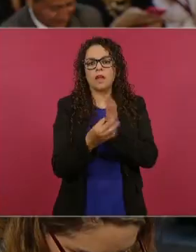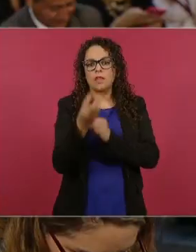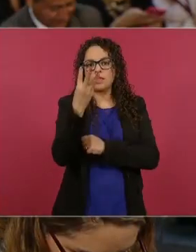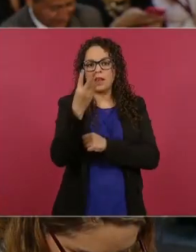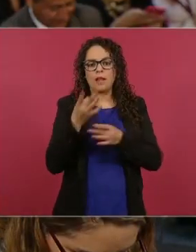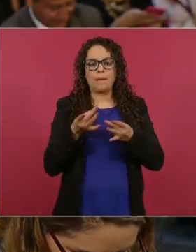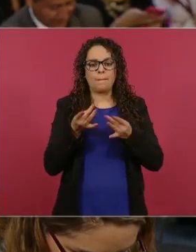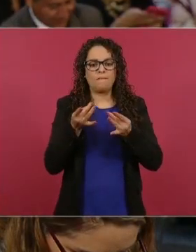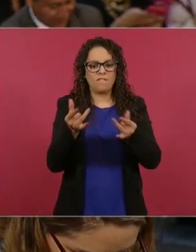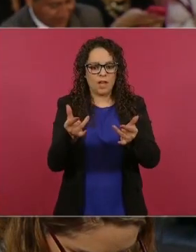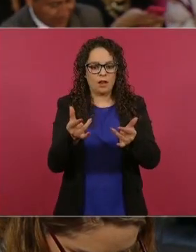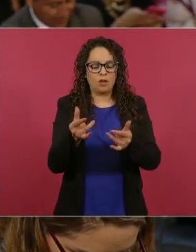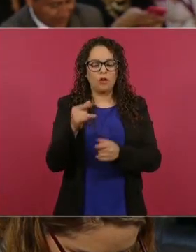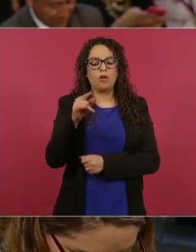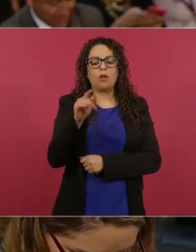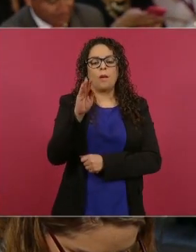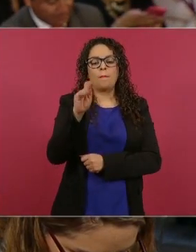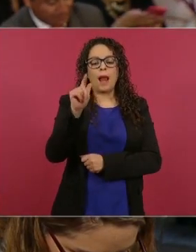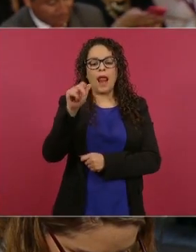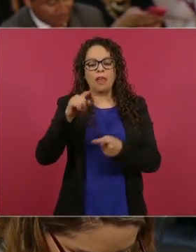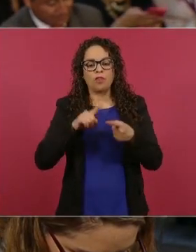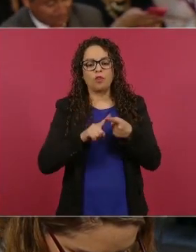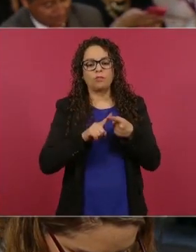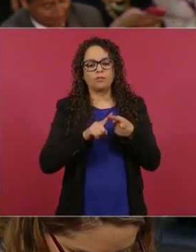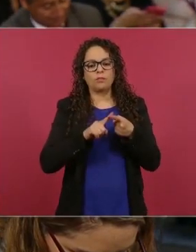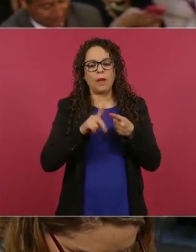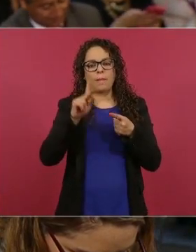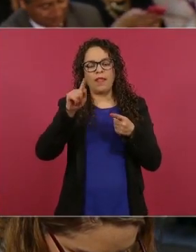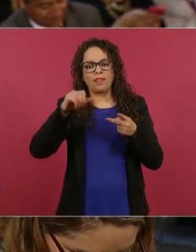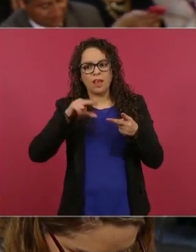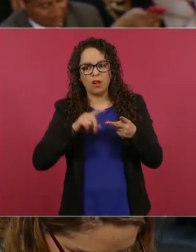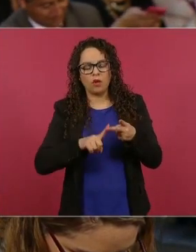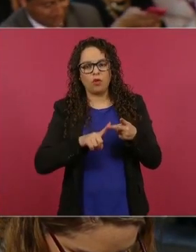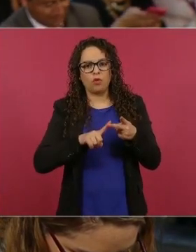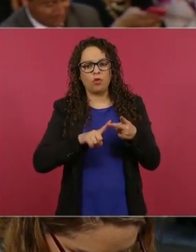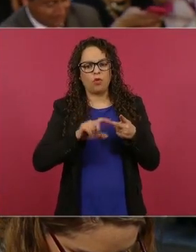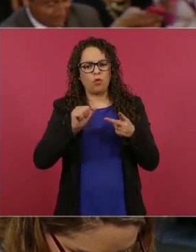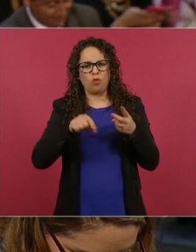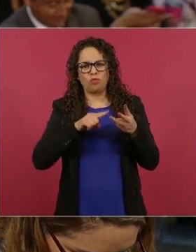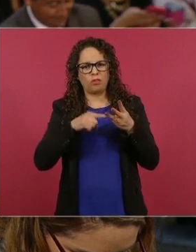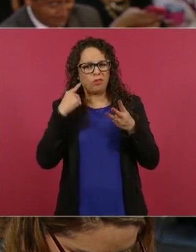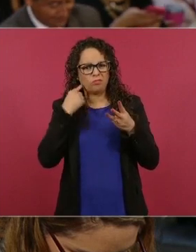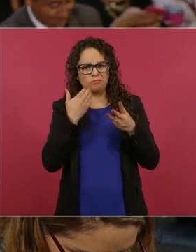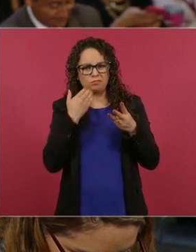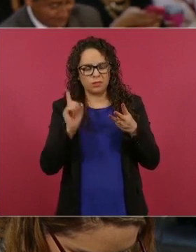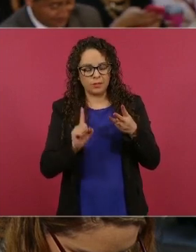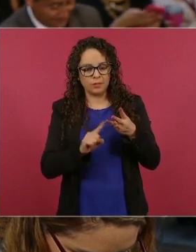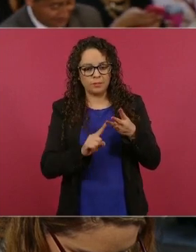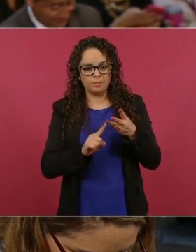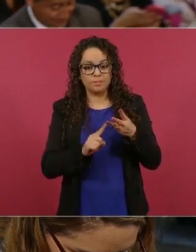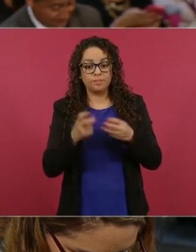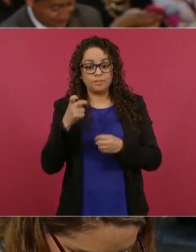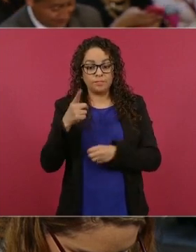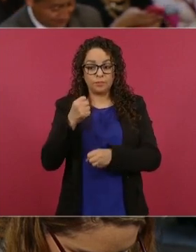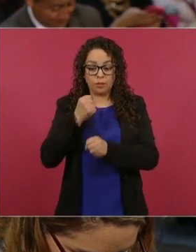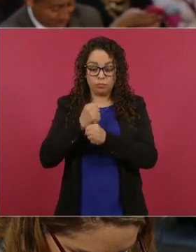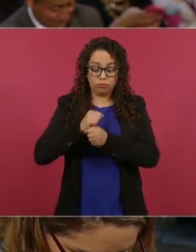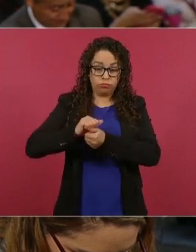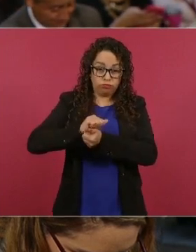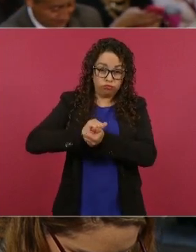paladio y rodio los cuales al entrar en contacto con las partículas que no se quemaron en la combustión interna las